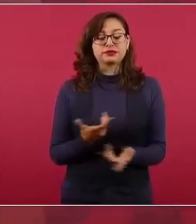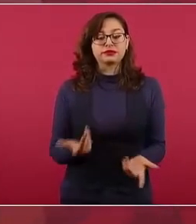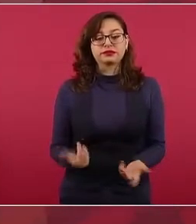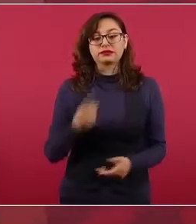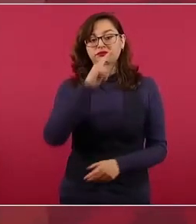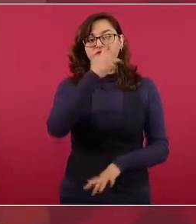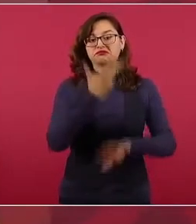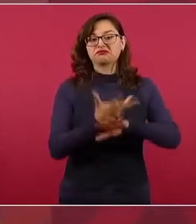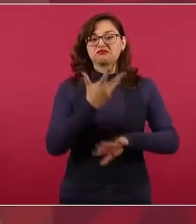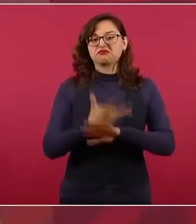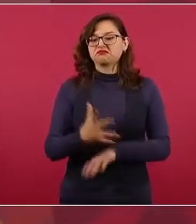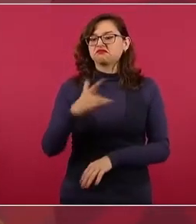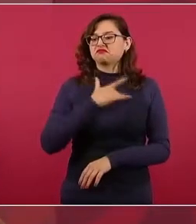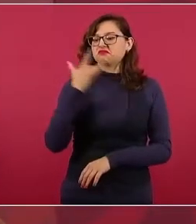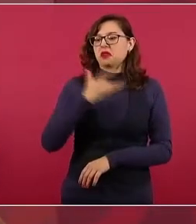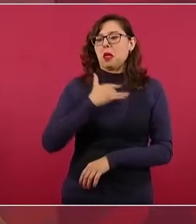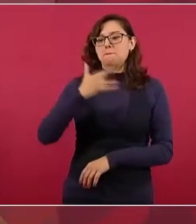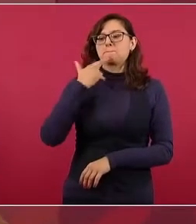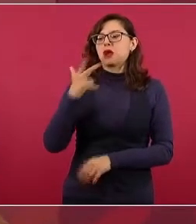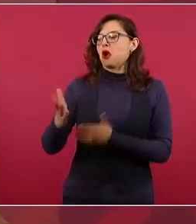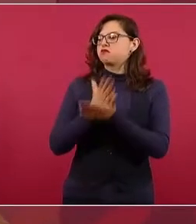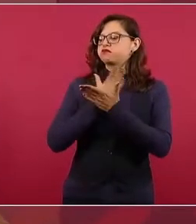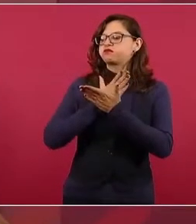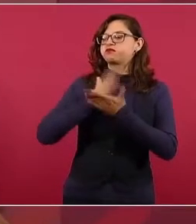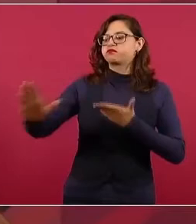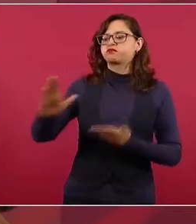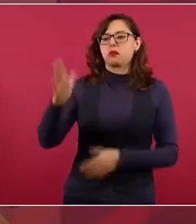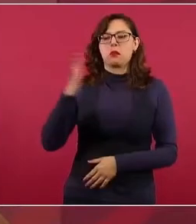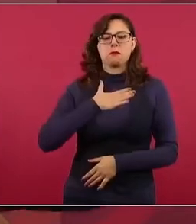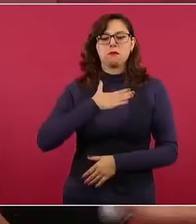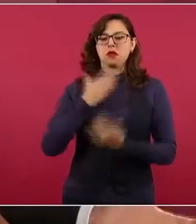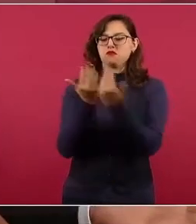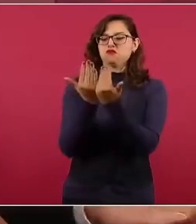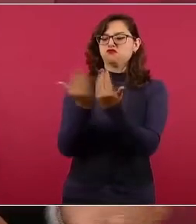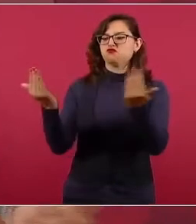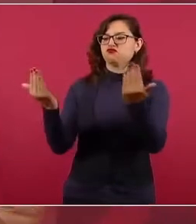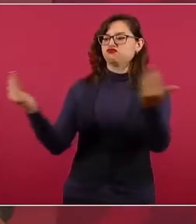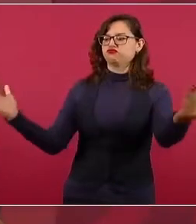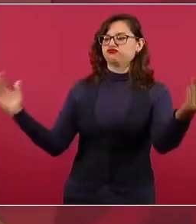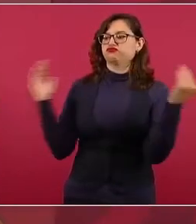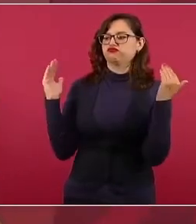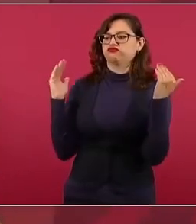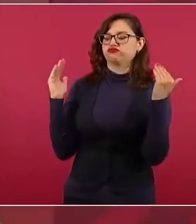o de impedir,